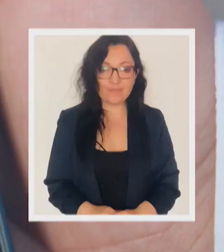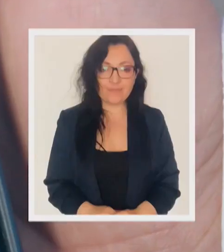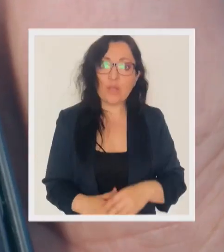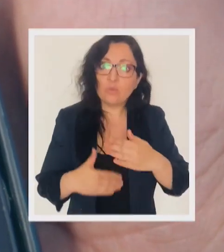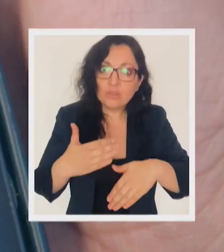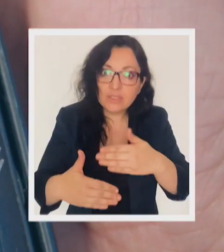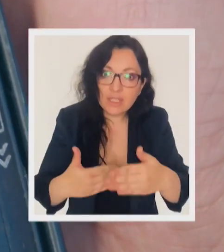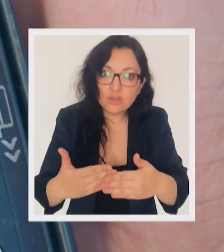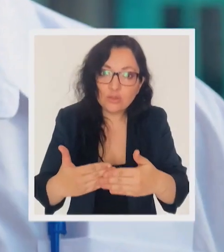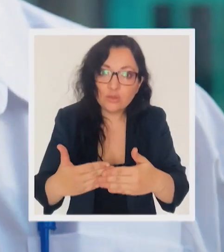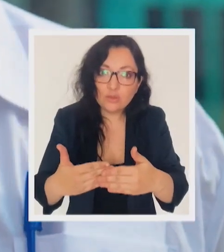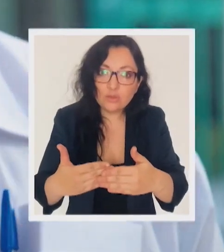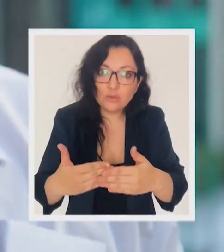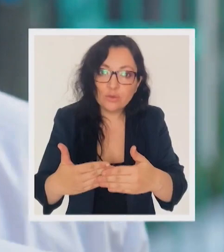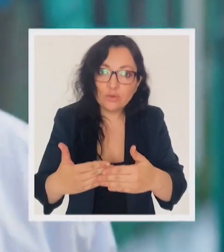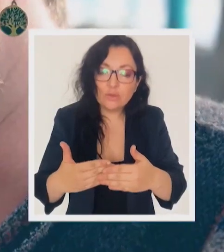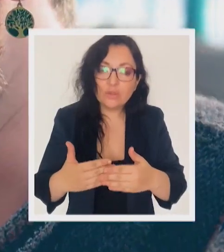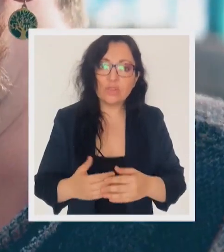Procesando